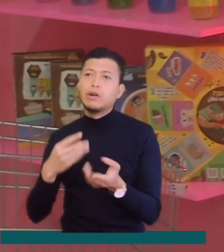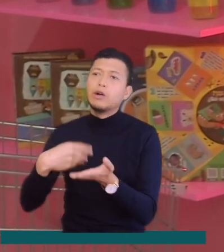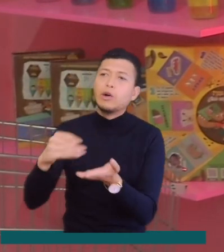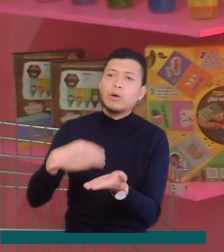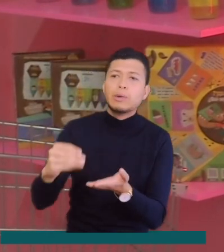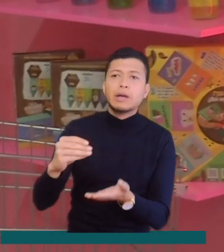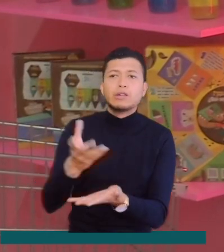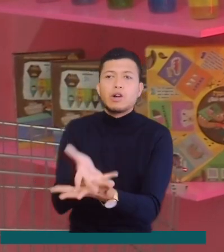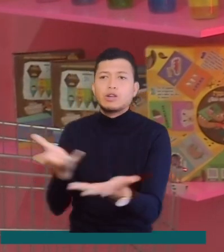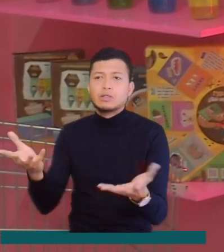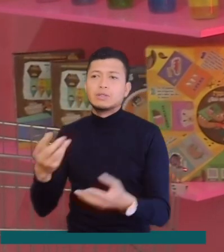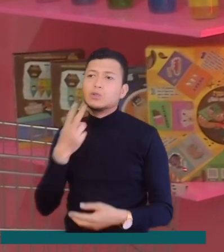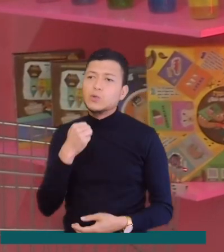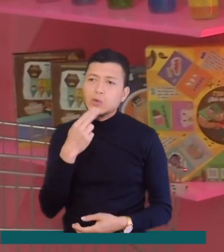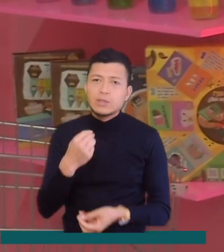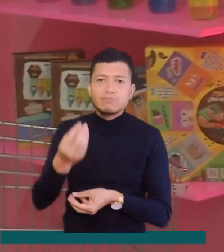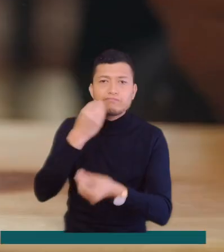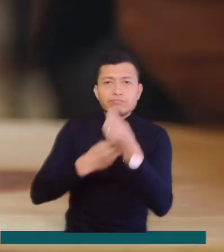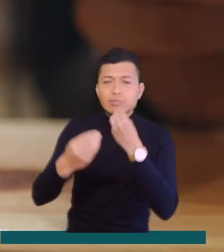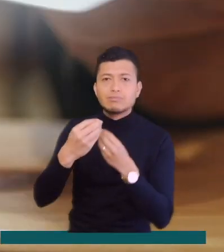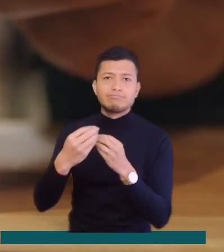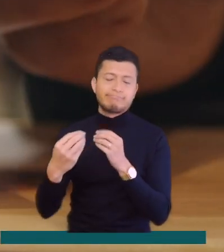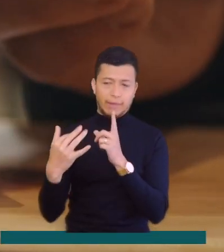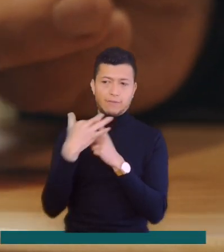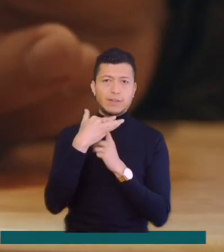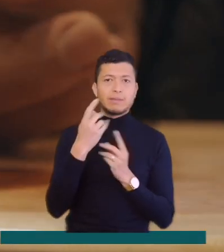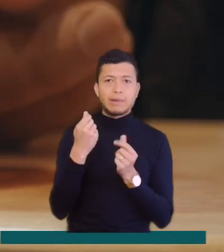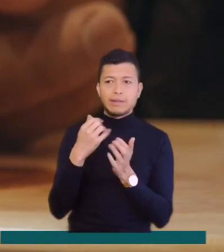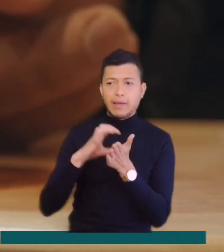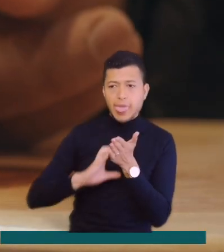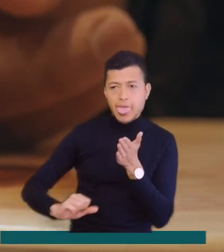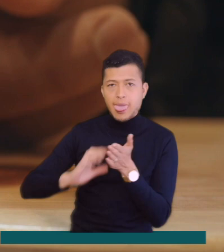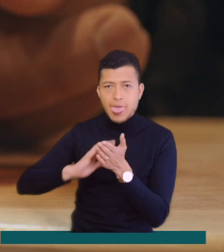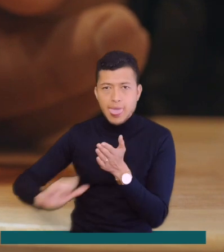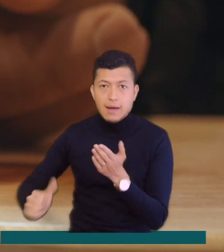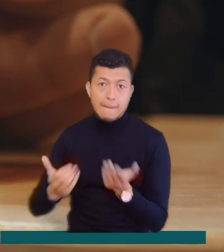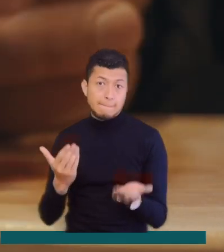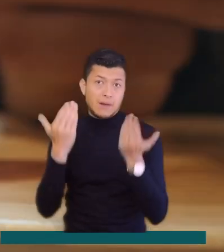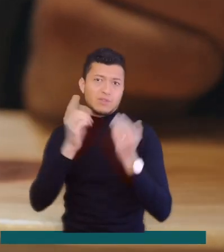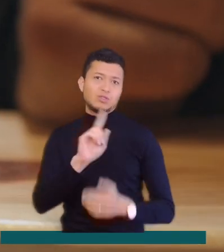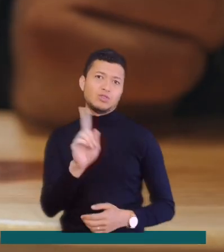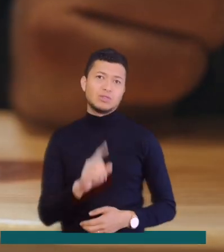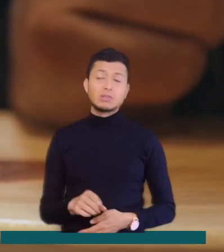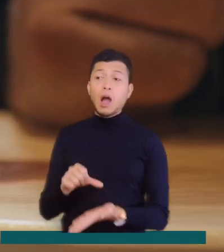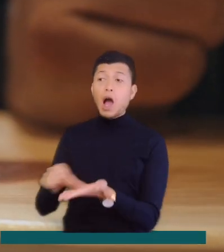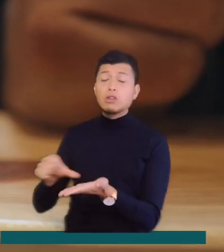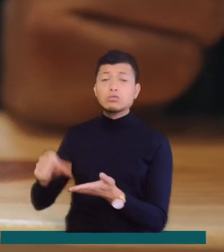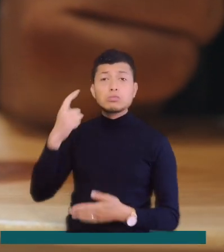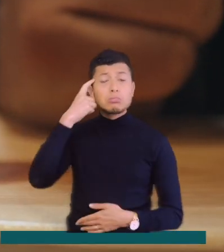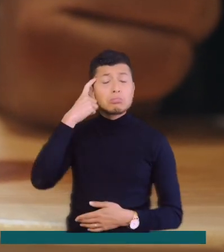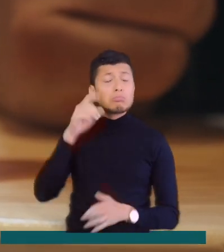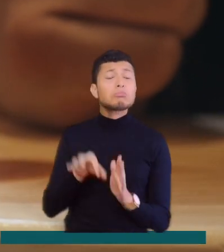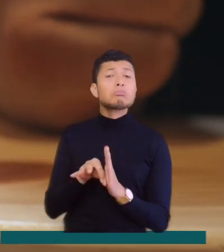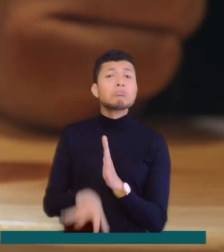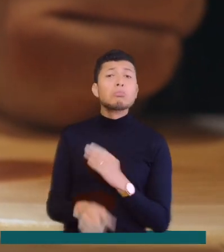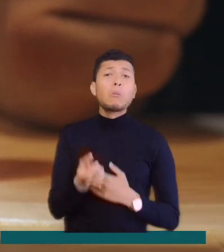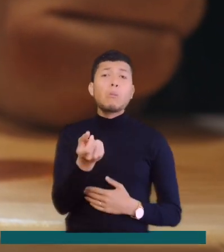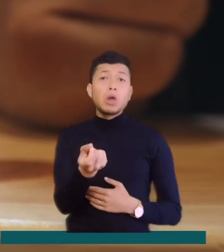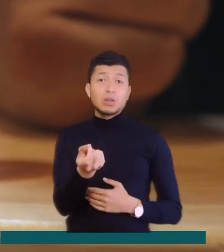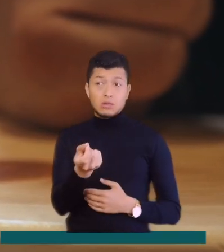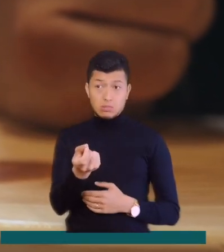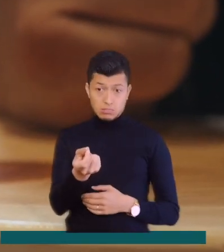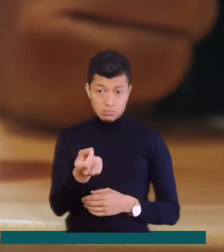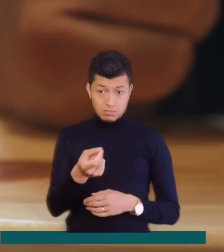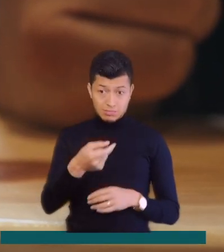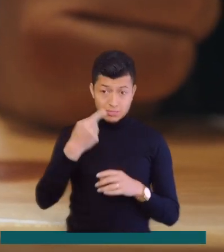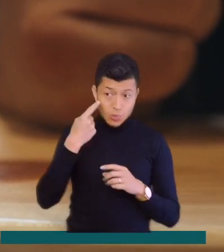mecato y todo esto es algo que nos ayuda a vaciar el bolsillo. No es benéfico. Estos gastos hormiga parecen inofensivos en el corto plazo,